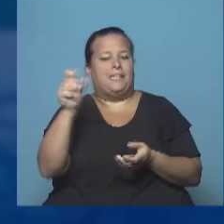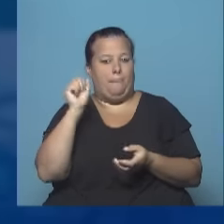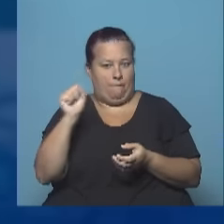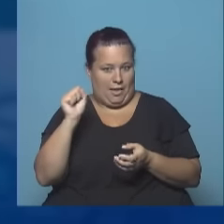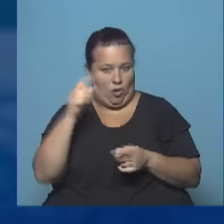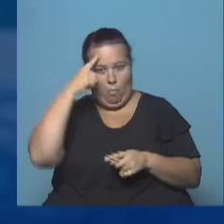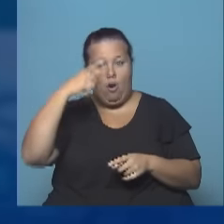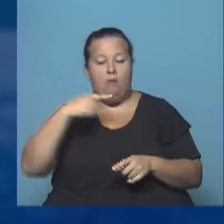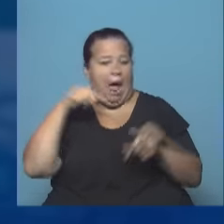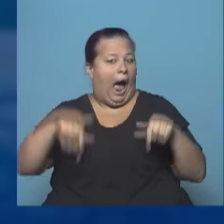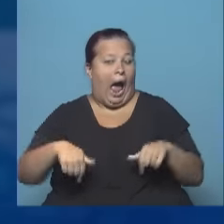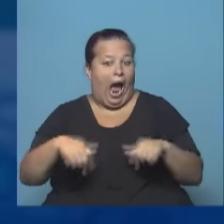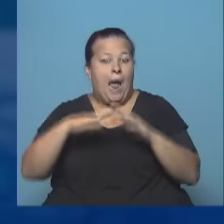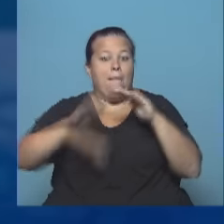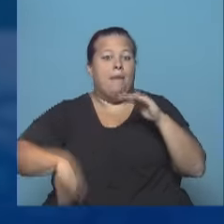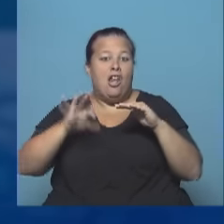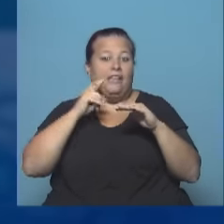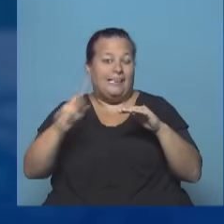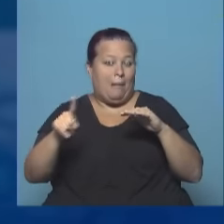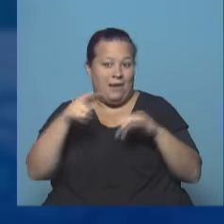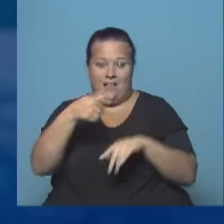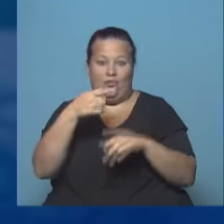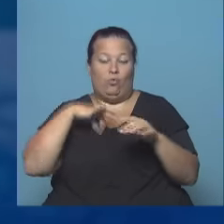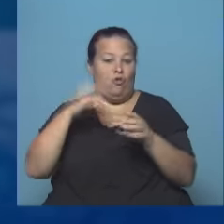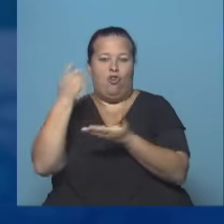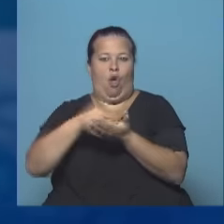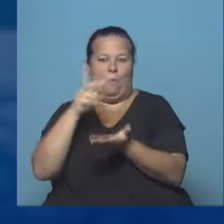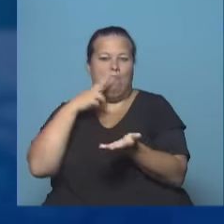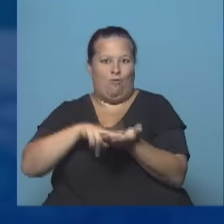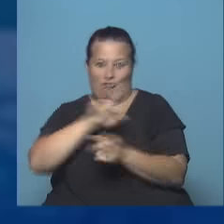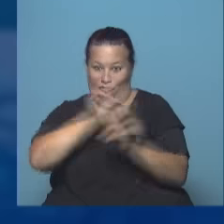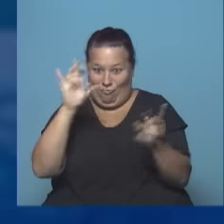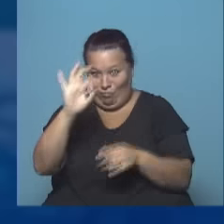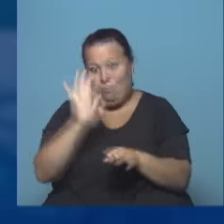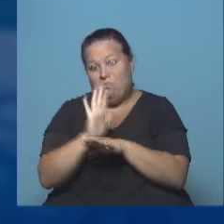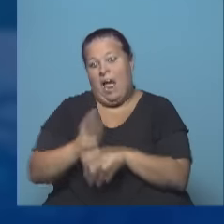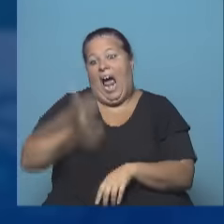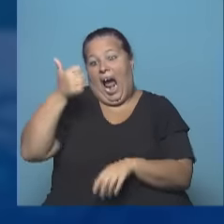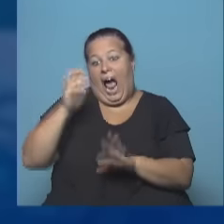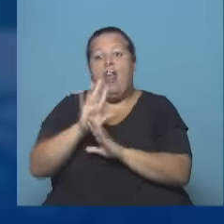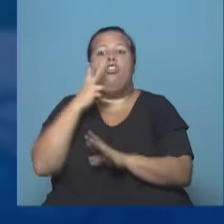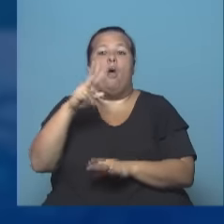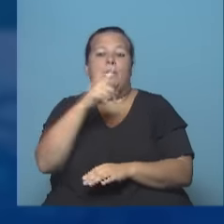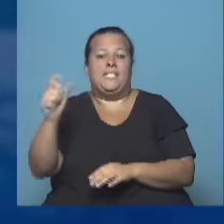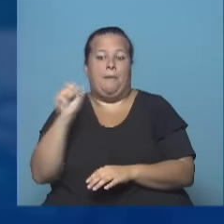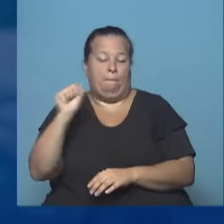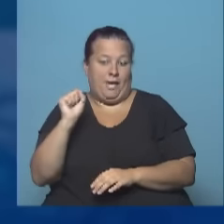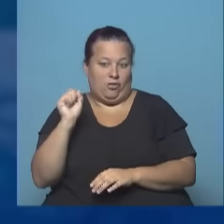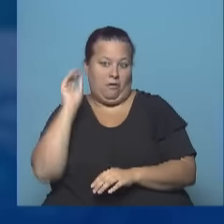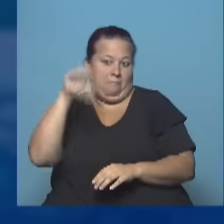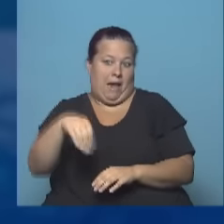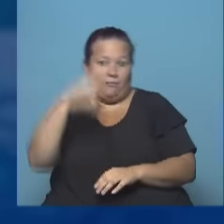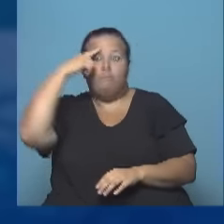pesos por mes. Ahora, como está abajo de 30.000, ese sueldo bruto no paga nada. Nada. Es decir, el beneficio neto son 2.100 pesos